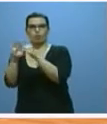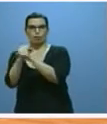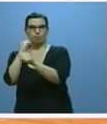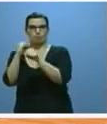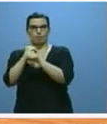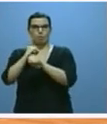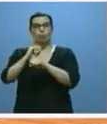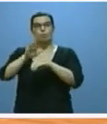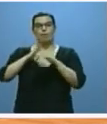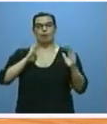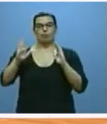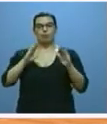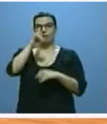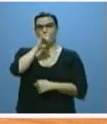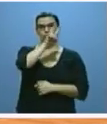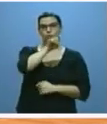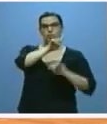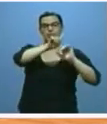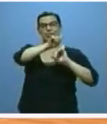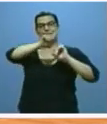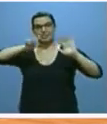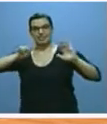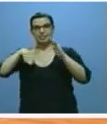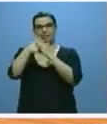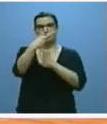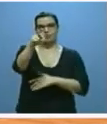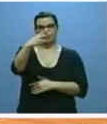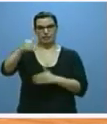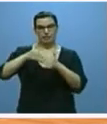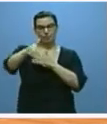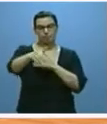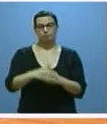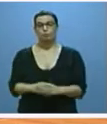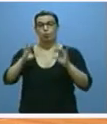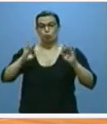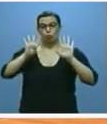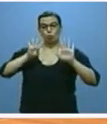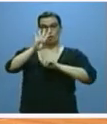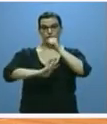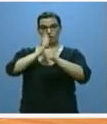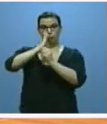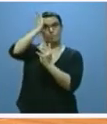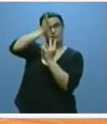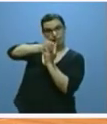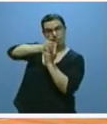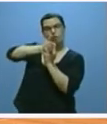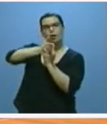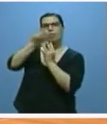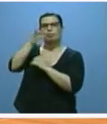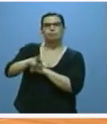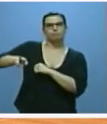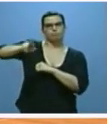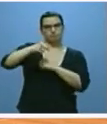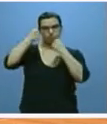el periodo 2016-2020. En el Ecuador de esta novena legislatura hay que insistir que nuestros